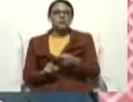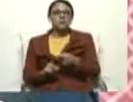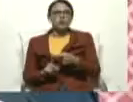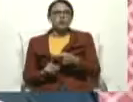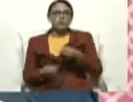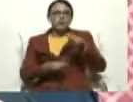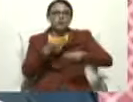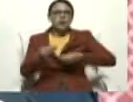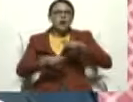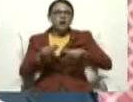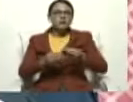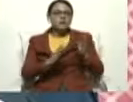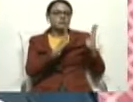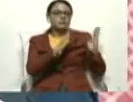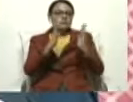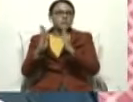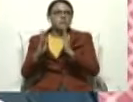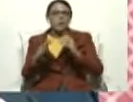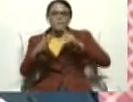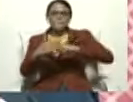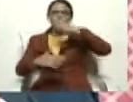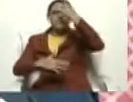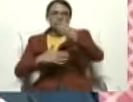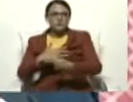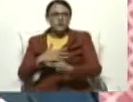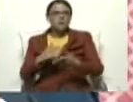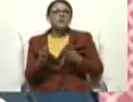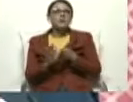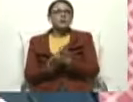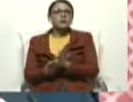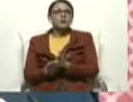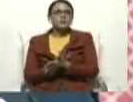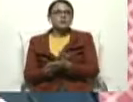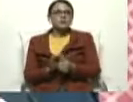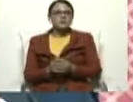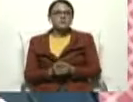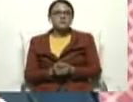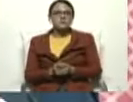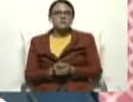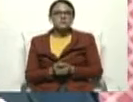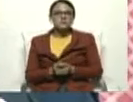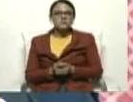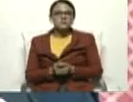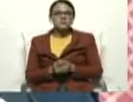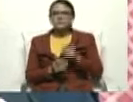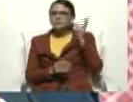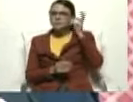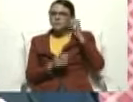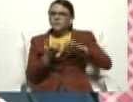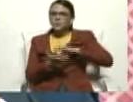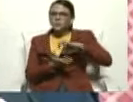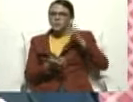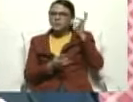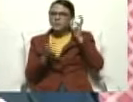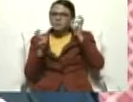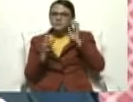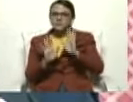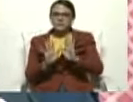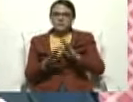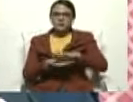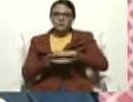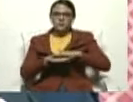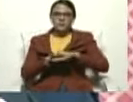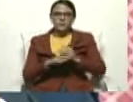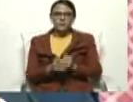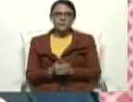de veeduría y acompañamiento de decenas de organizaciones internacionales, ...de los